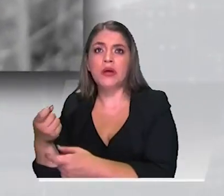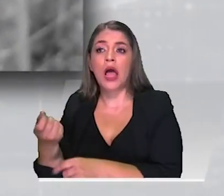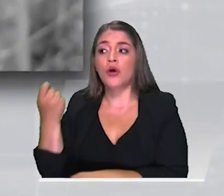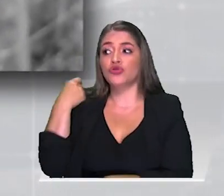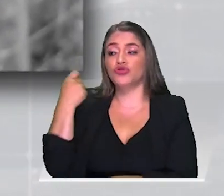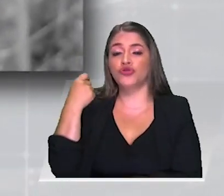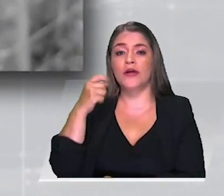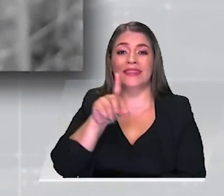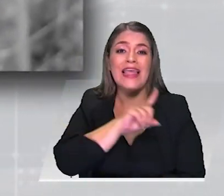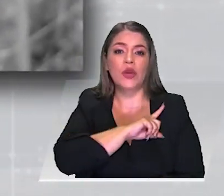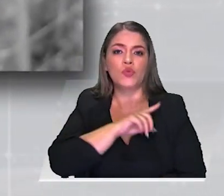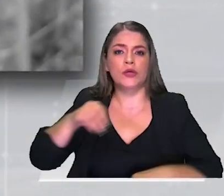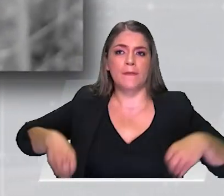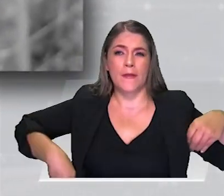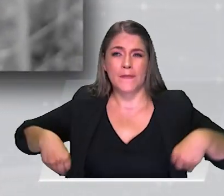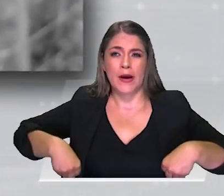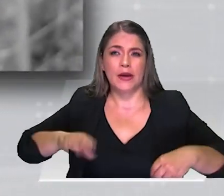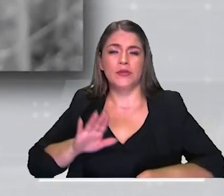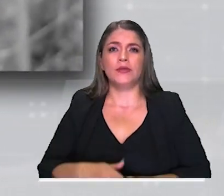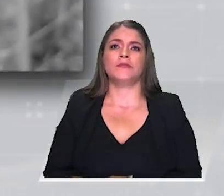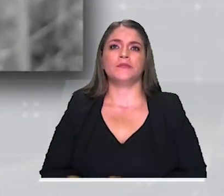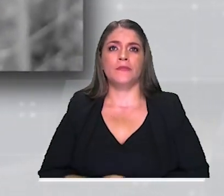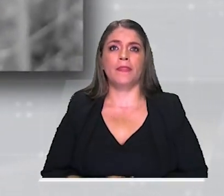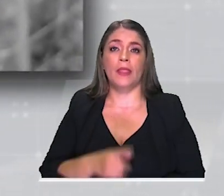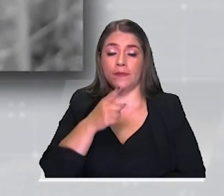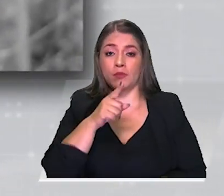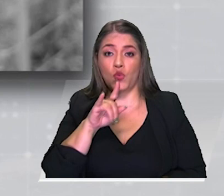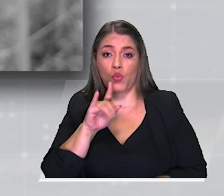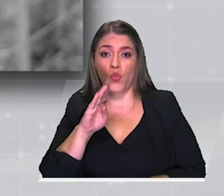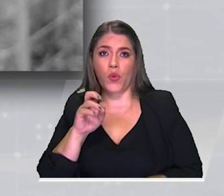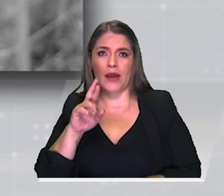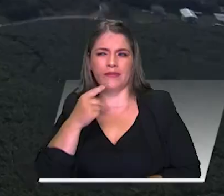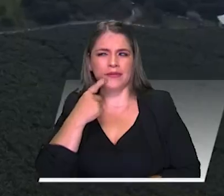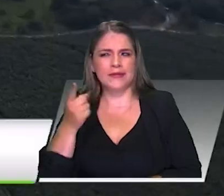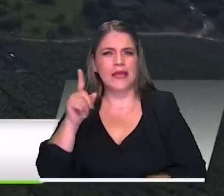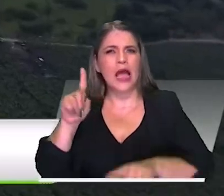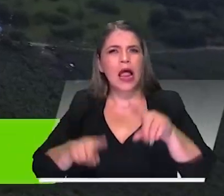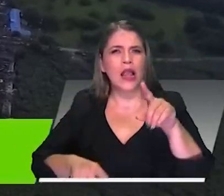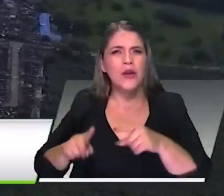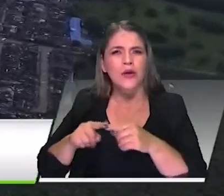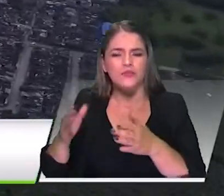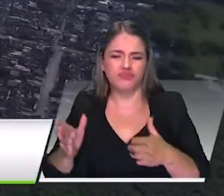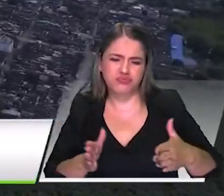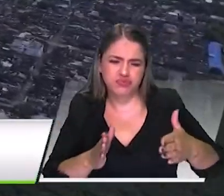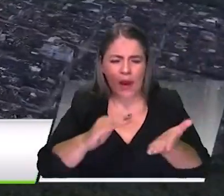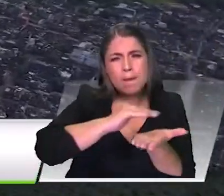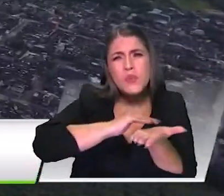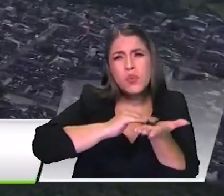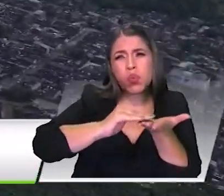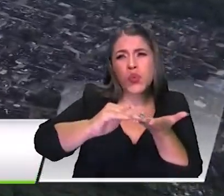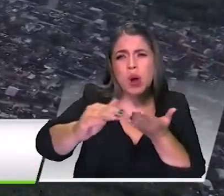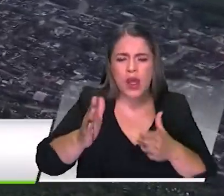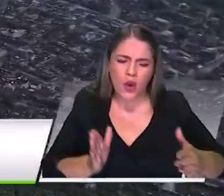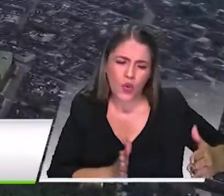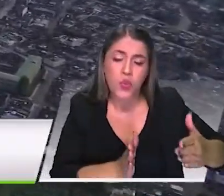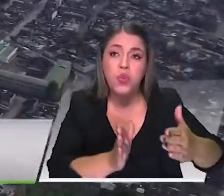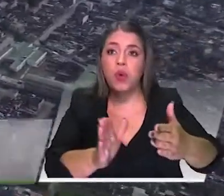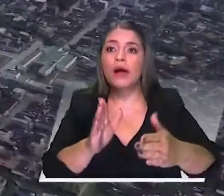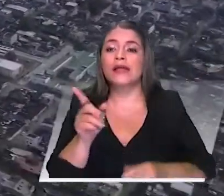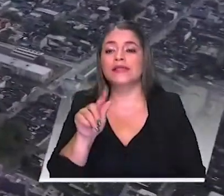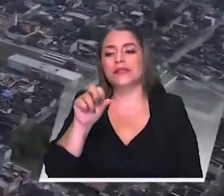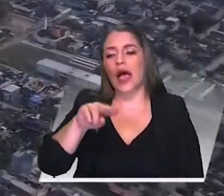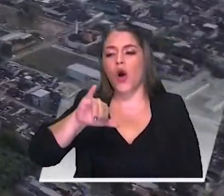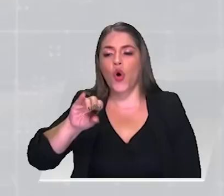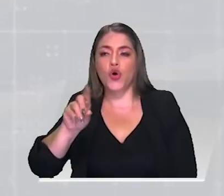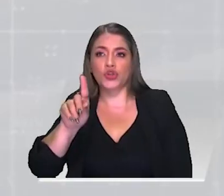Huber Velásquez recientemente había denunciado sobre los atrasos y perjuicios de la pavimentación de un tramo de la vía a San José en